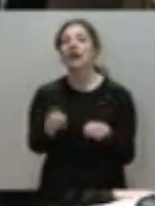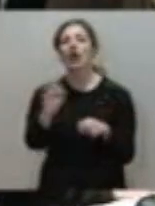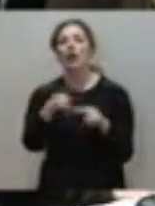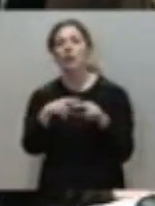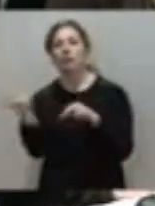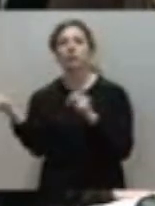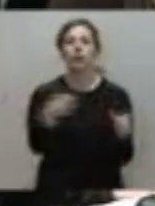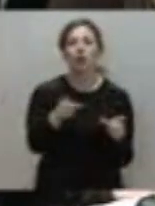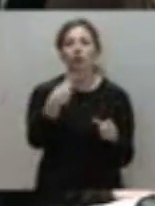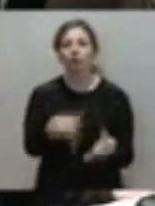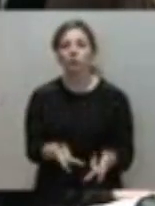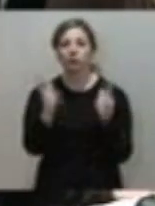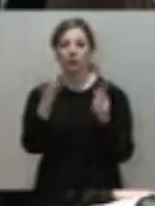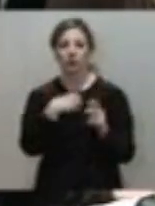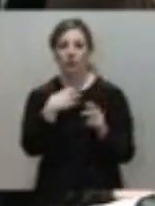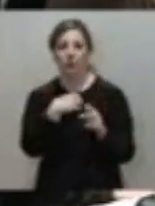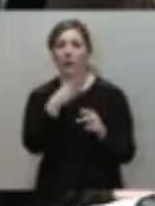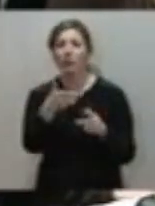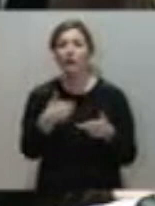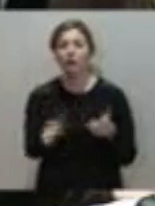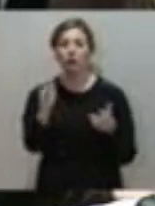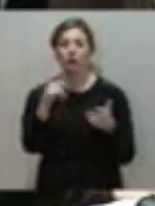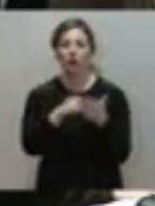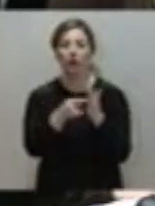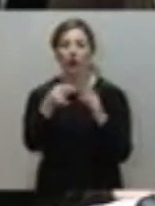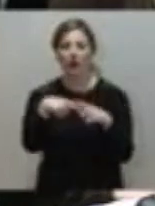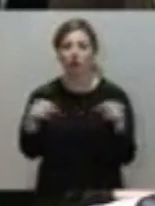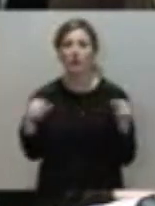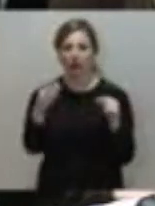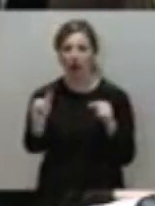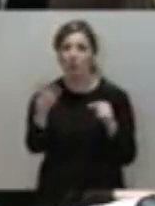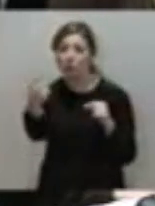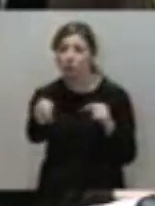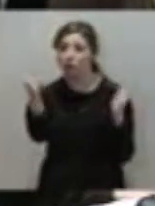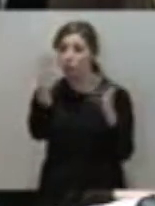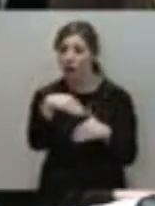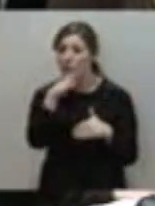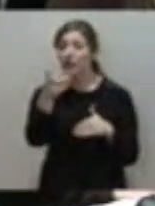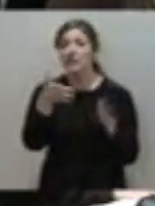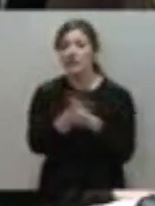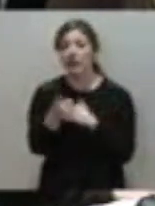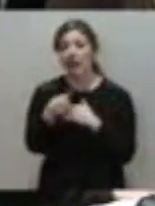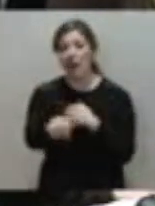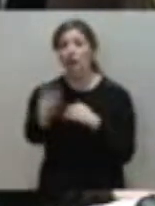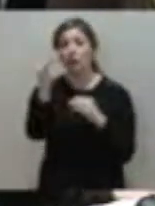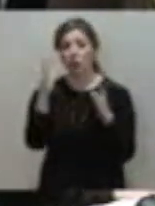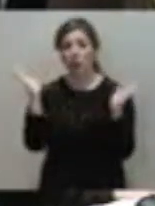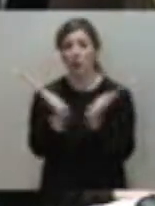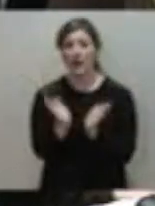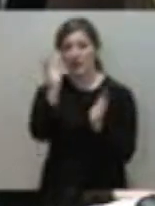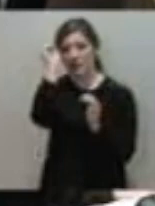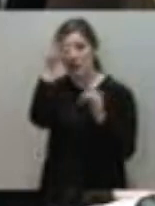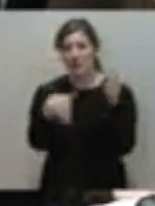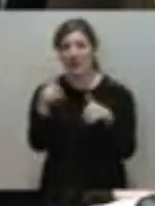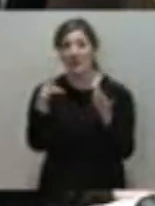permitir, porque tenemos un proyecto de futuro para Asturias que ustedes no tienen porque han destruido Asturias y han convertido el futuro de las cuencas mineras en un solar donde la gente ha